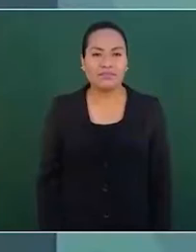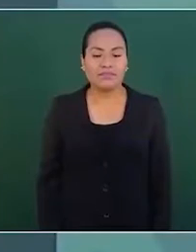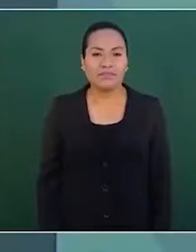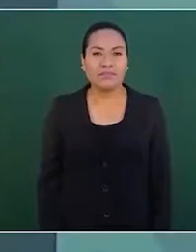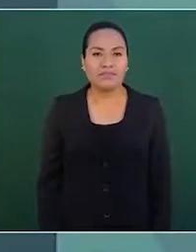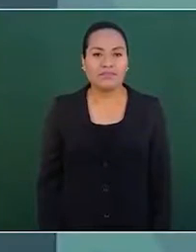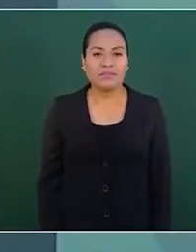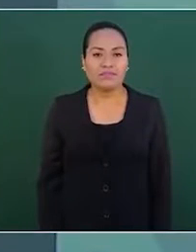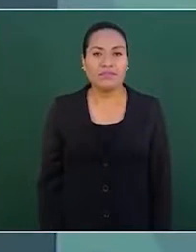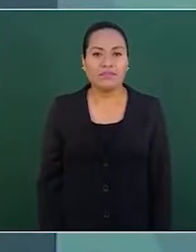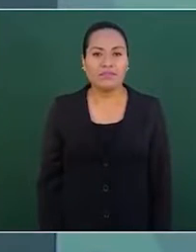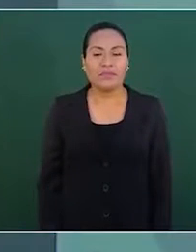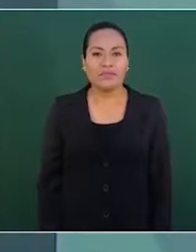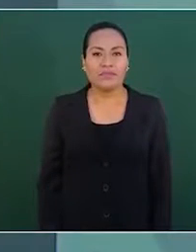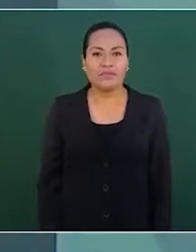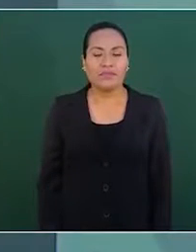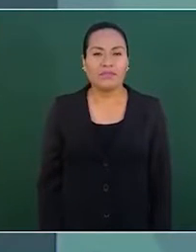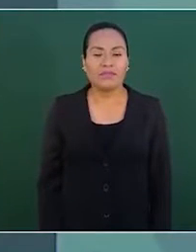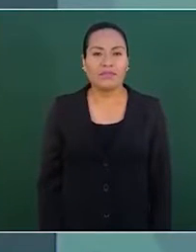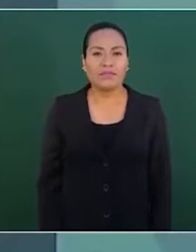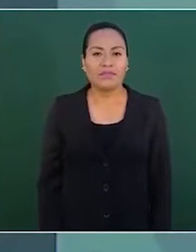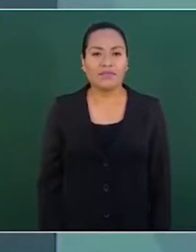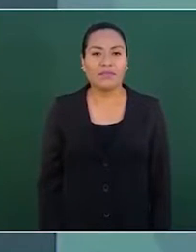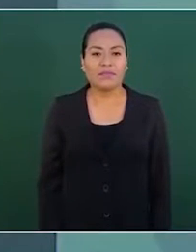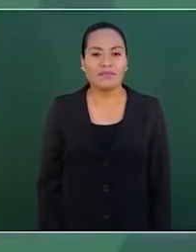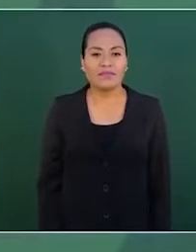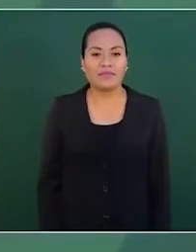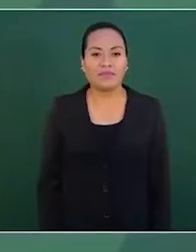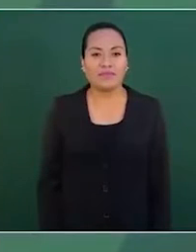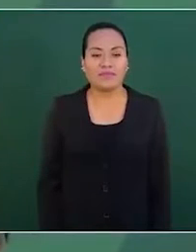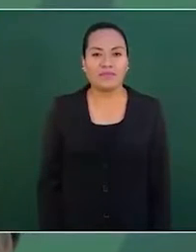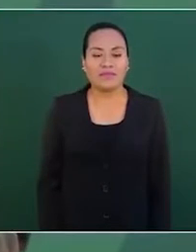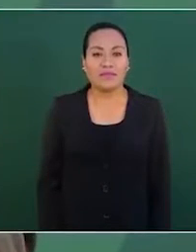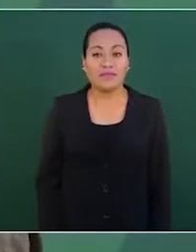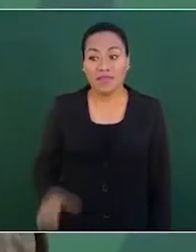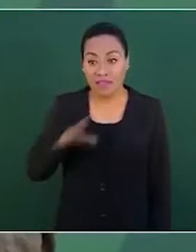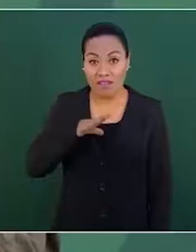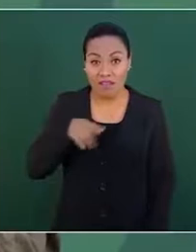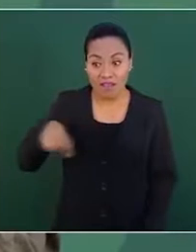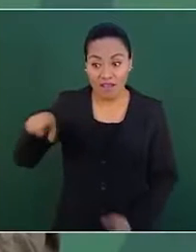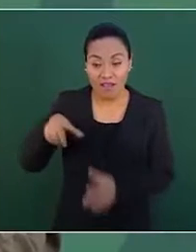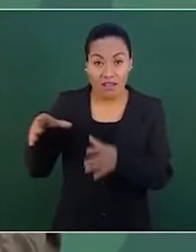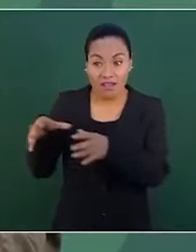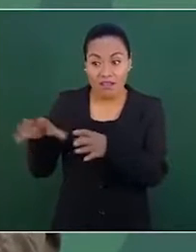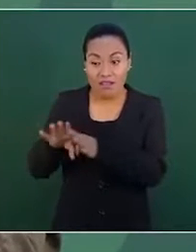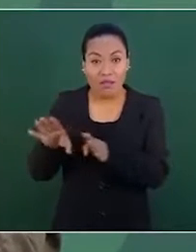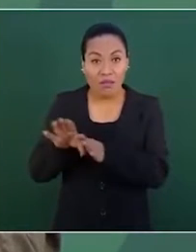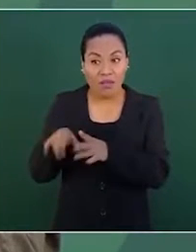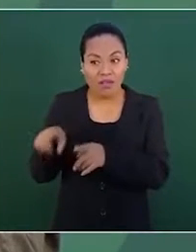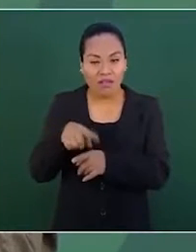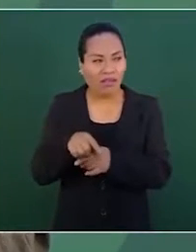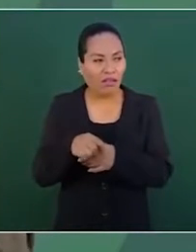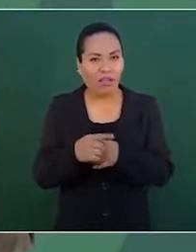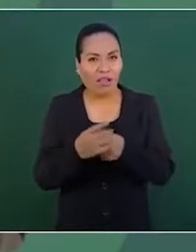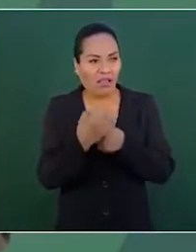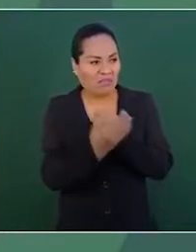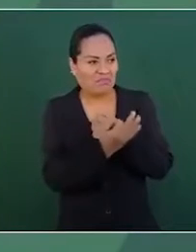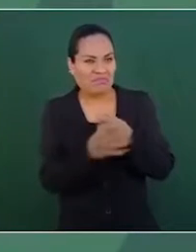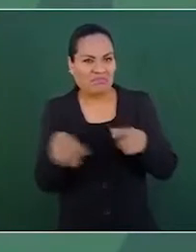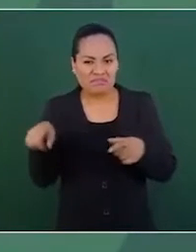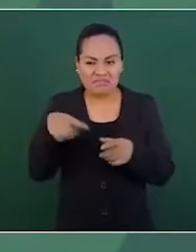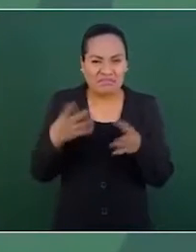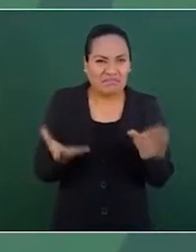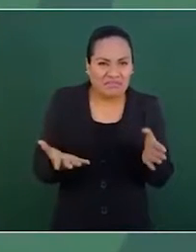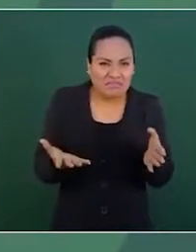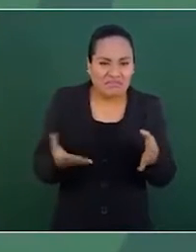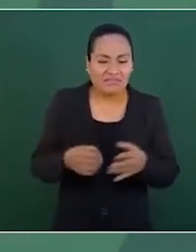Dicen, hay polarización, no, no existe polarización, polarización